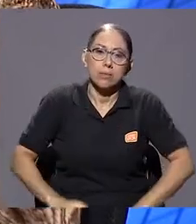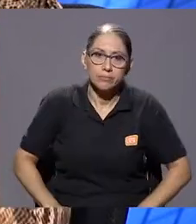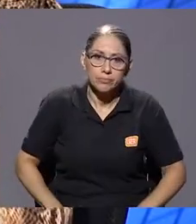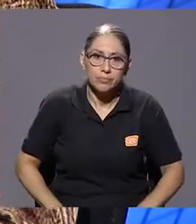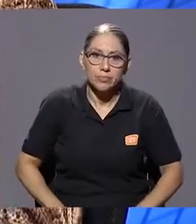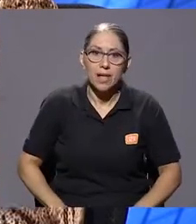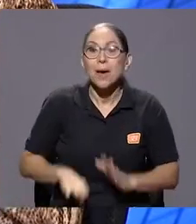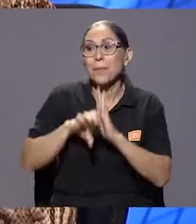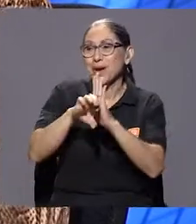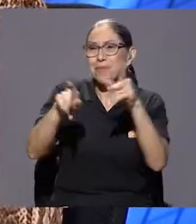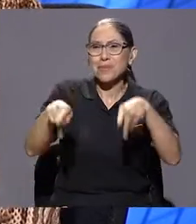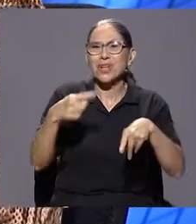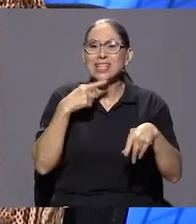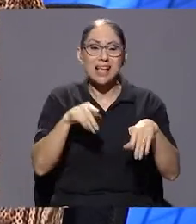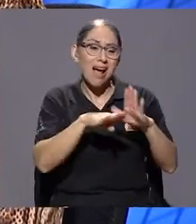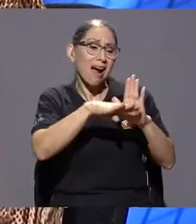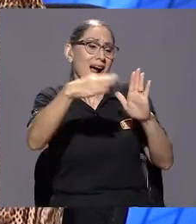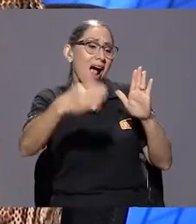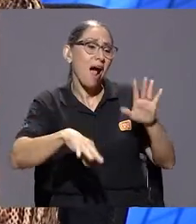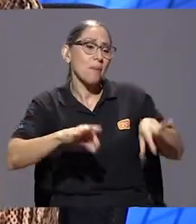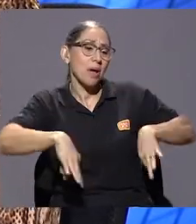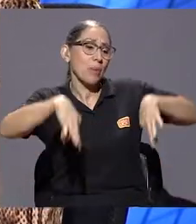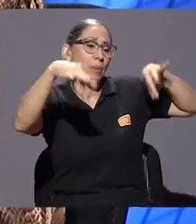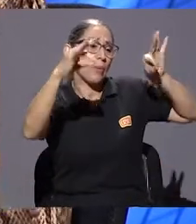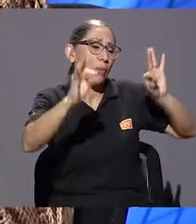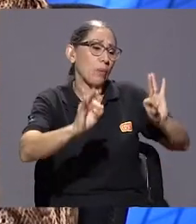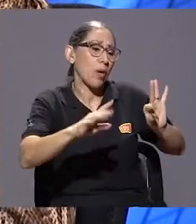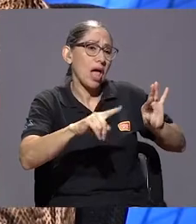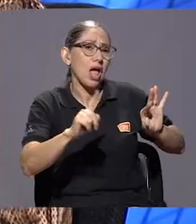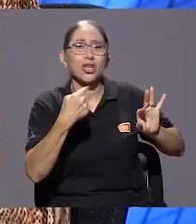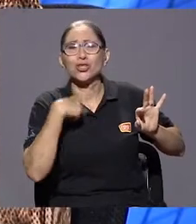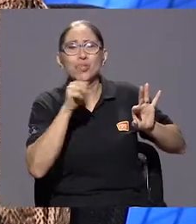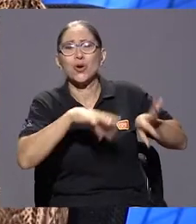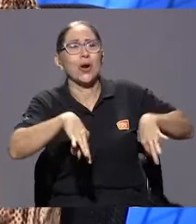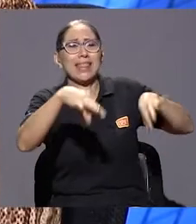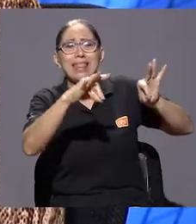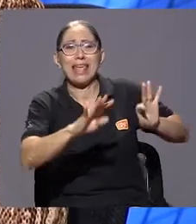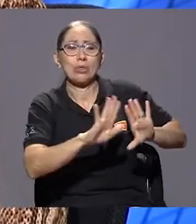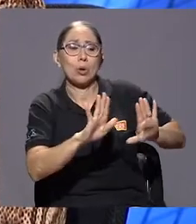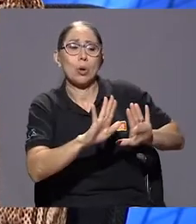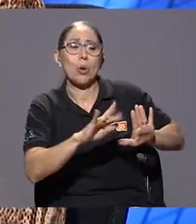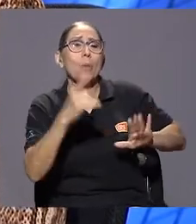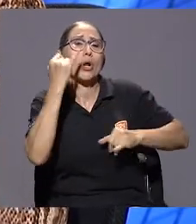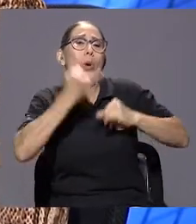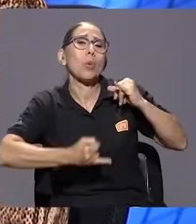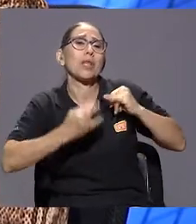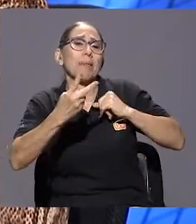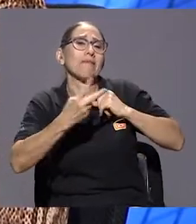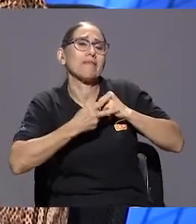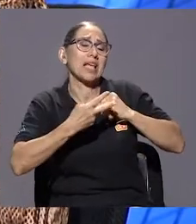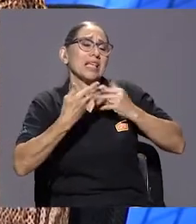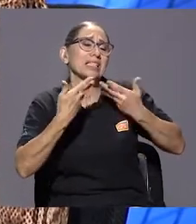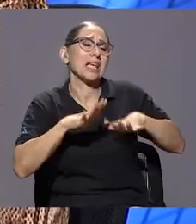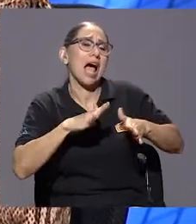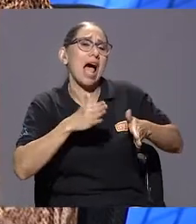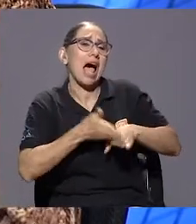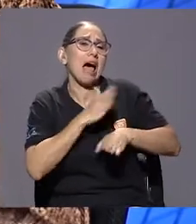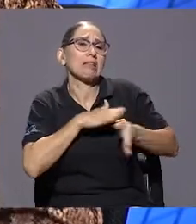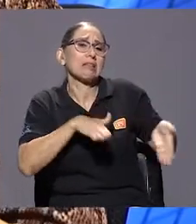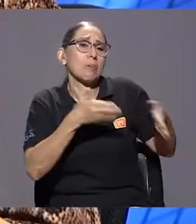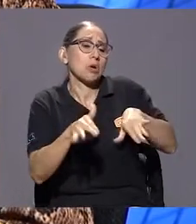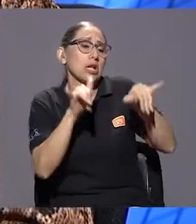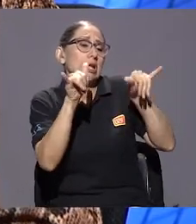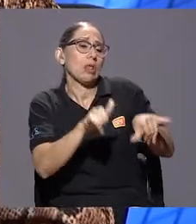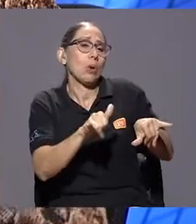no volví a atender a la cama porque la última vez que se fue la dejó sin tender y todavía huele a esta persona. Hay que prestar atención porque entonces